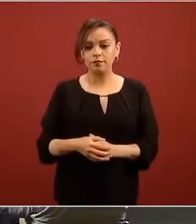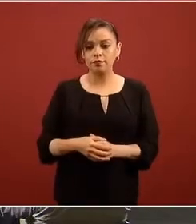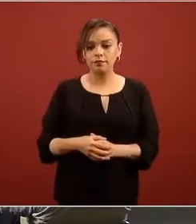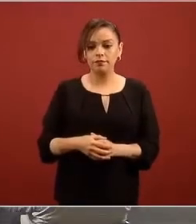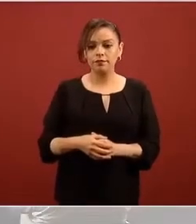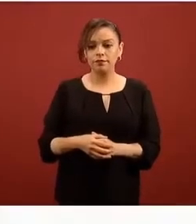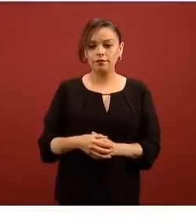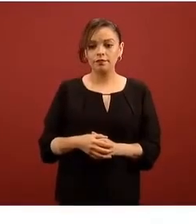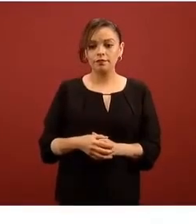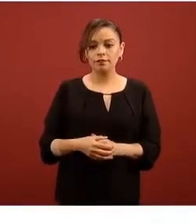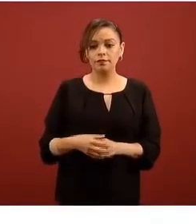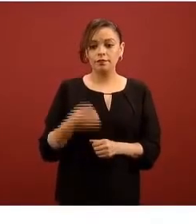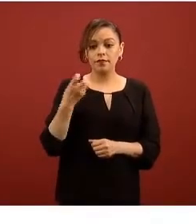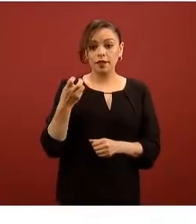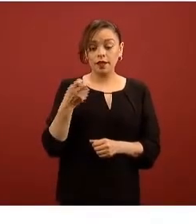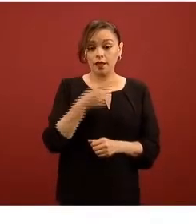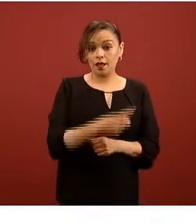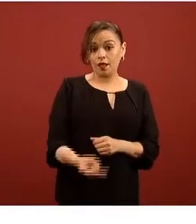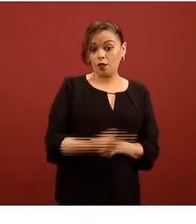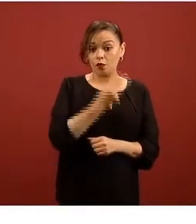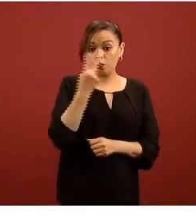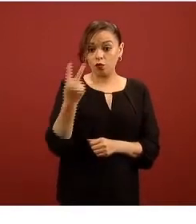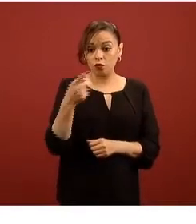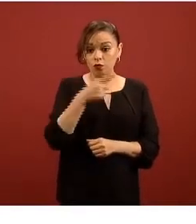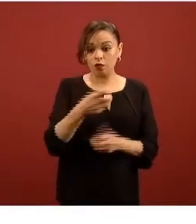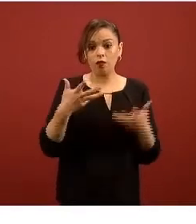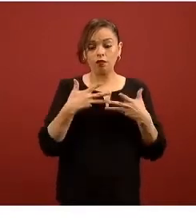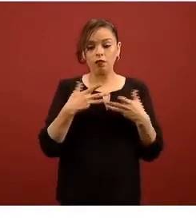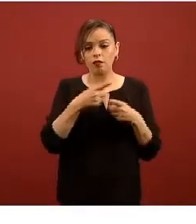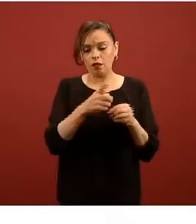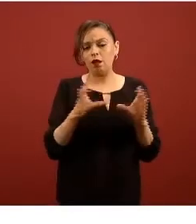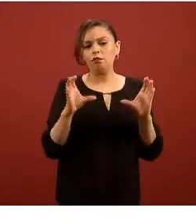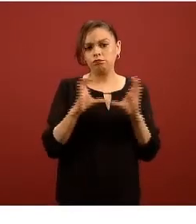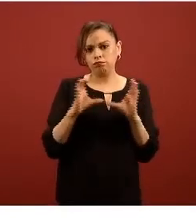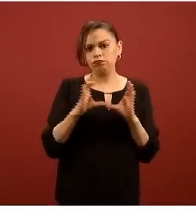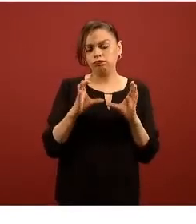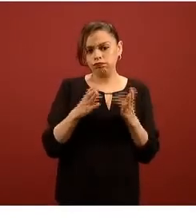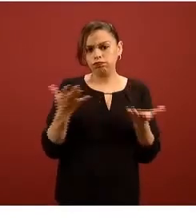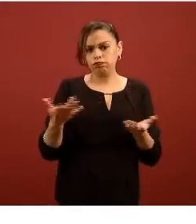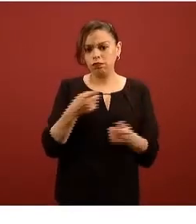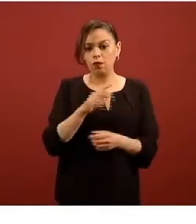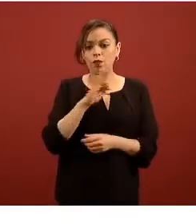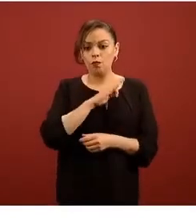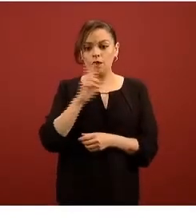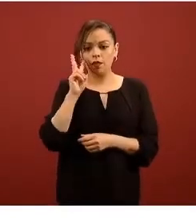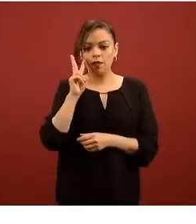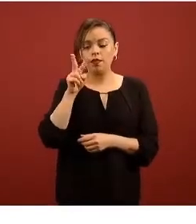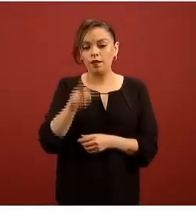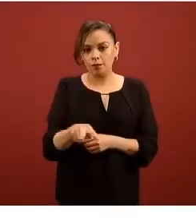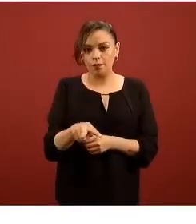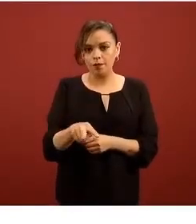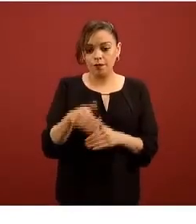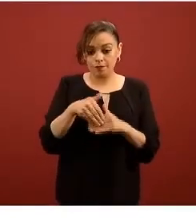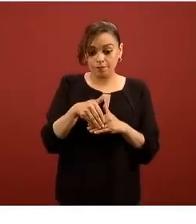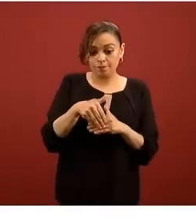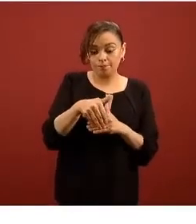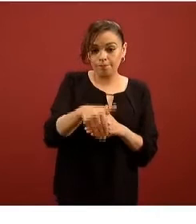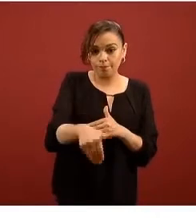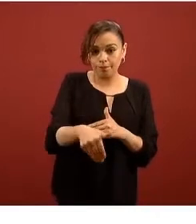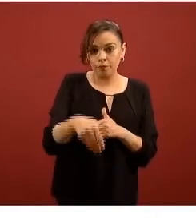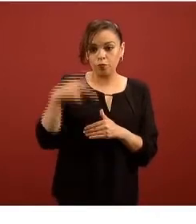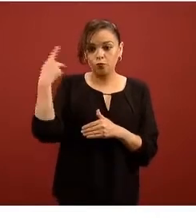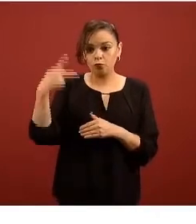ha seguido y ha ido certificando técnicamente y obviamente están en los últimos pasos de la certificación de